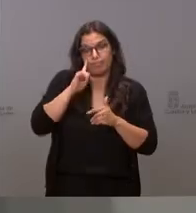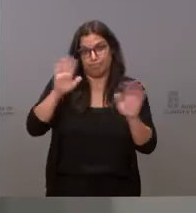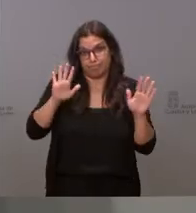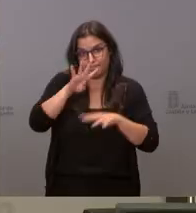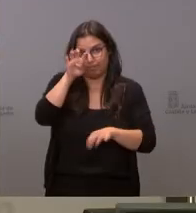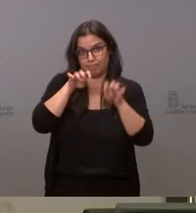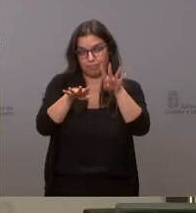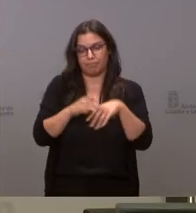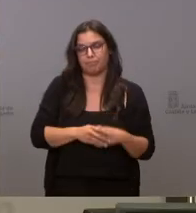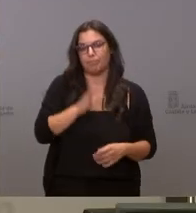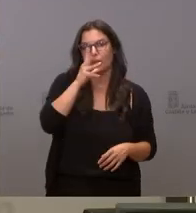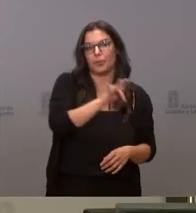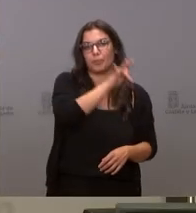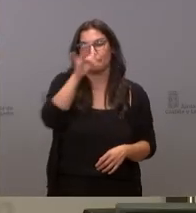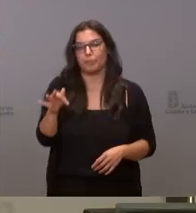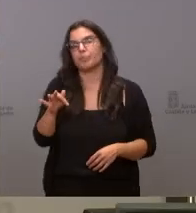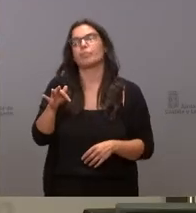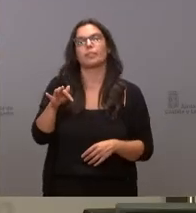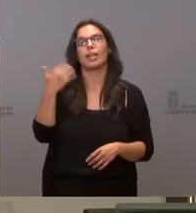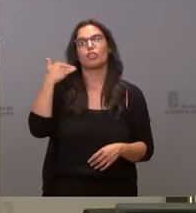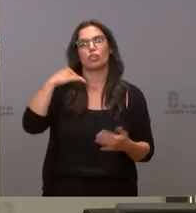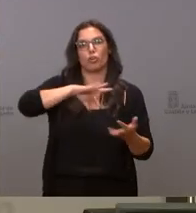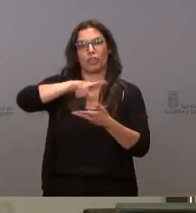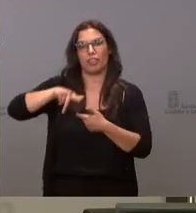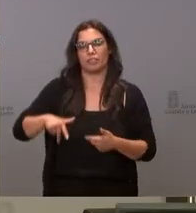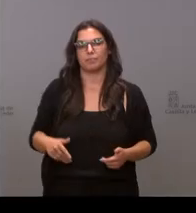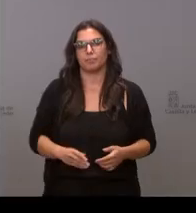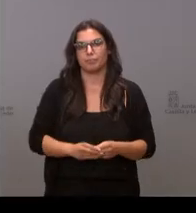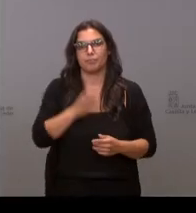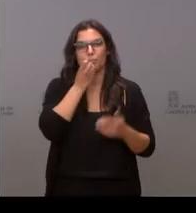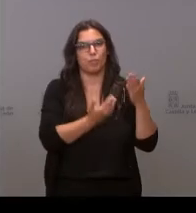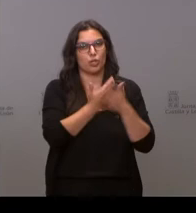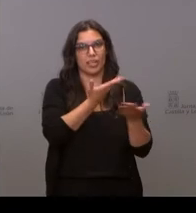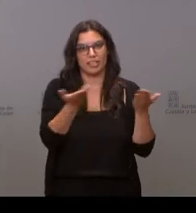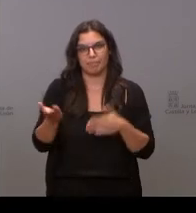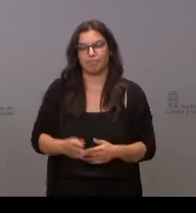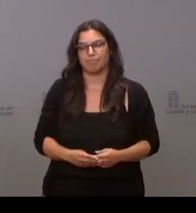damos la palabra ahora a Sergio García de Soria Noticias buenos días Sergio adelante